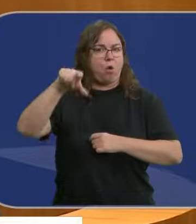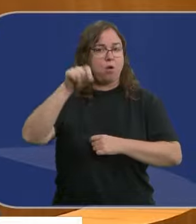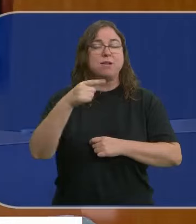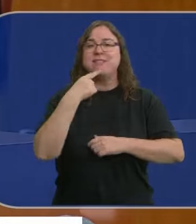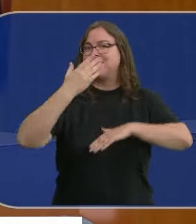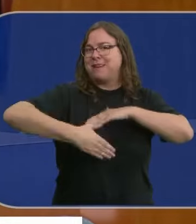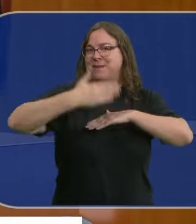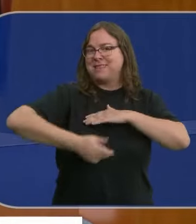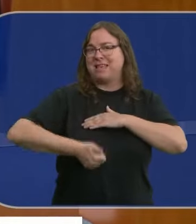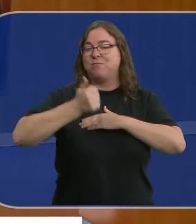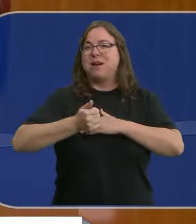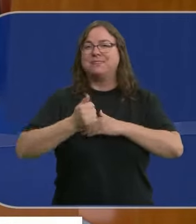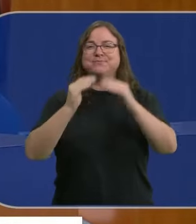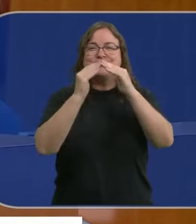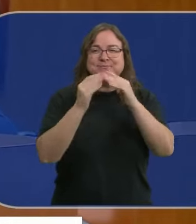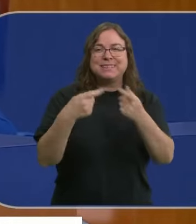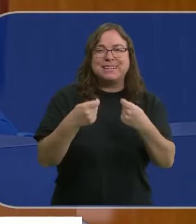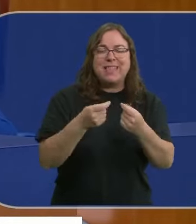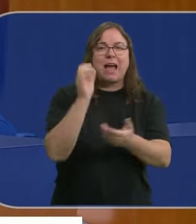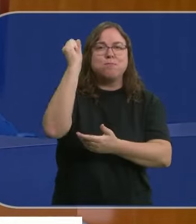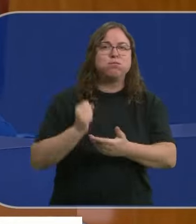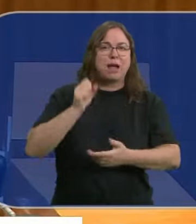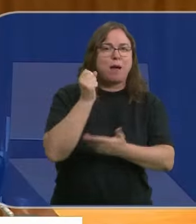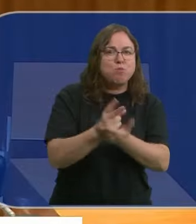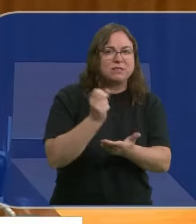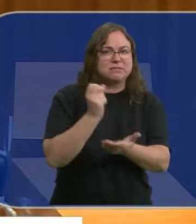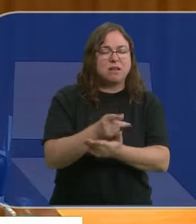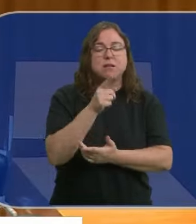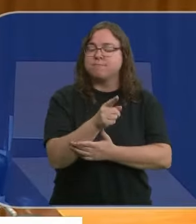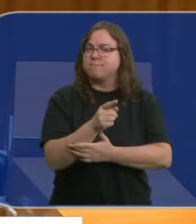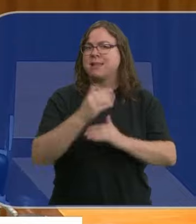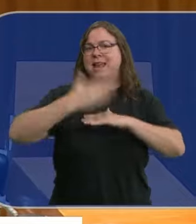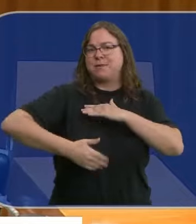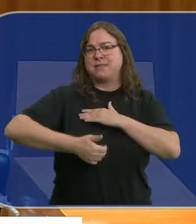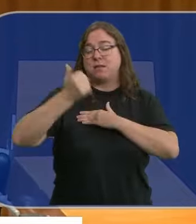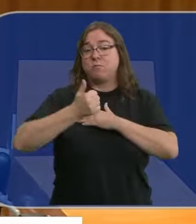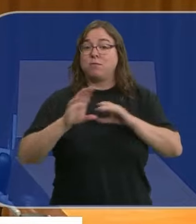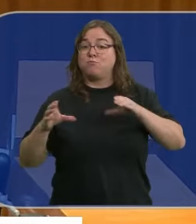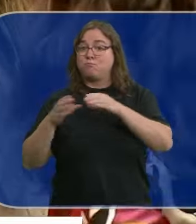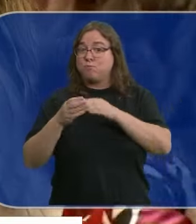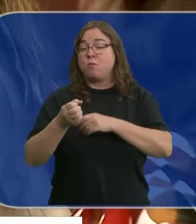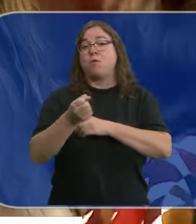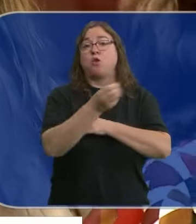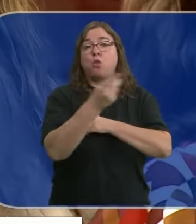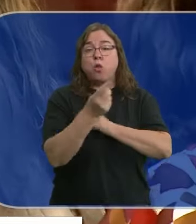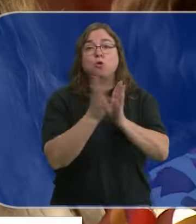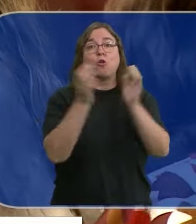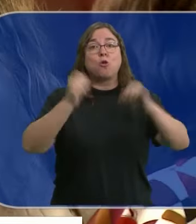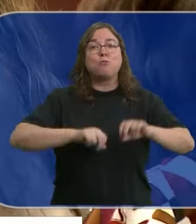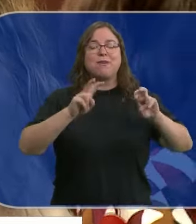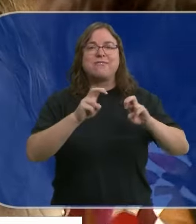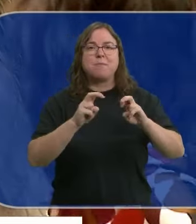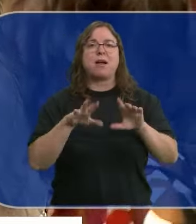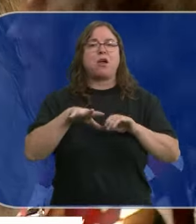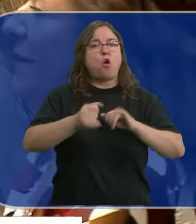restrictiva en la instalación de las casas de apuestas. El PP y Vox se han unido en esta ocasión en una batería de propuestas en relación a la ocupación de viviendas y en